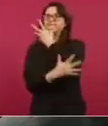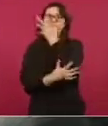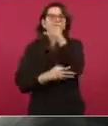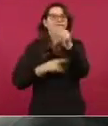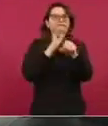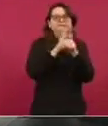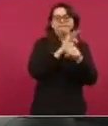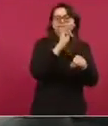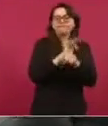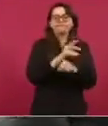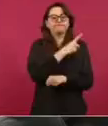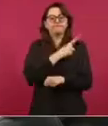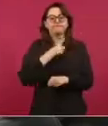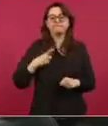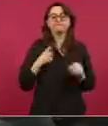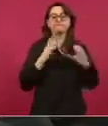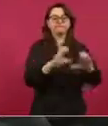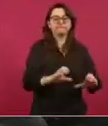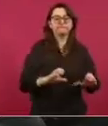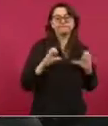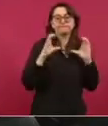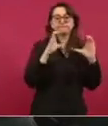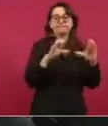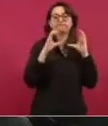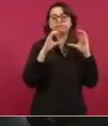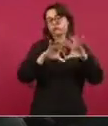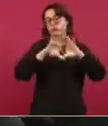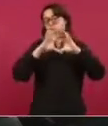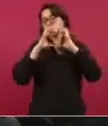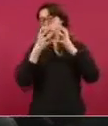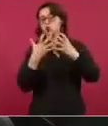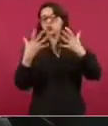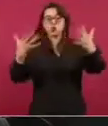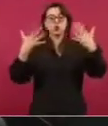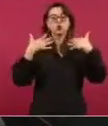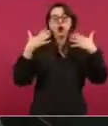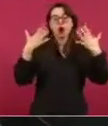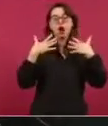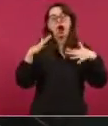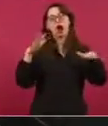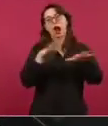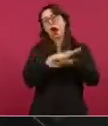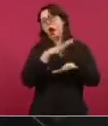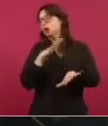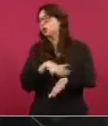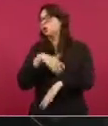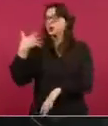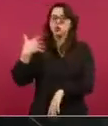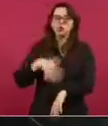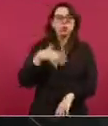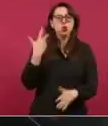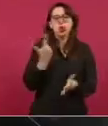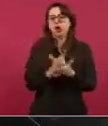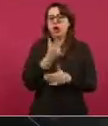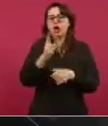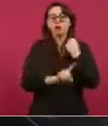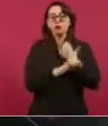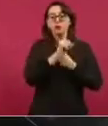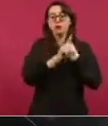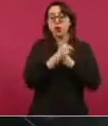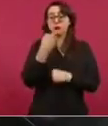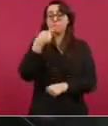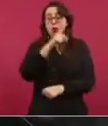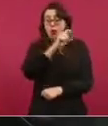enfrentar los problemas del cambio climático, y al mismo tiempo destruyen?